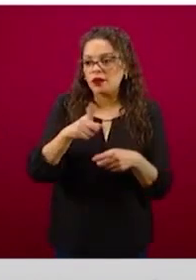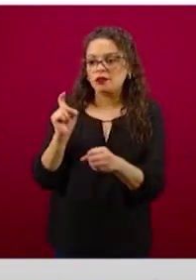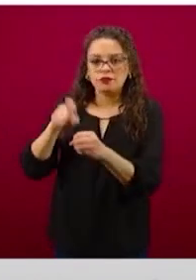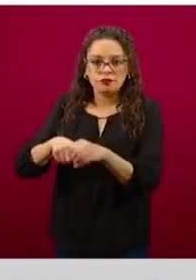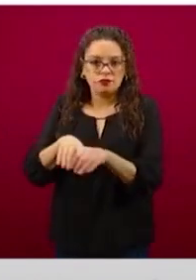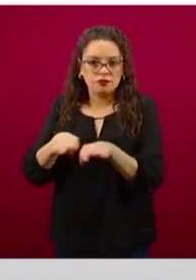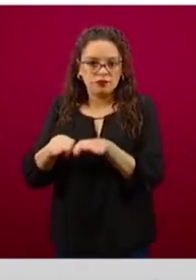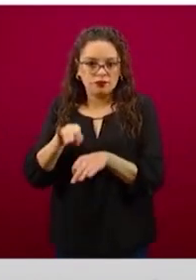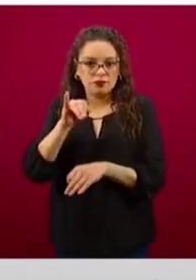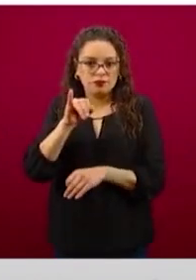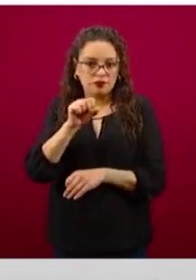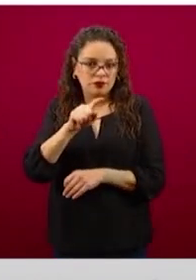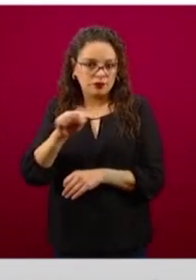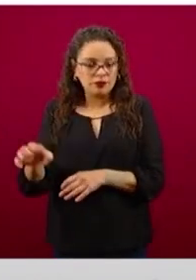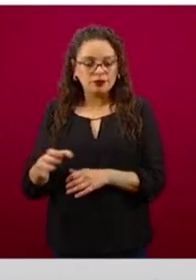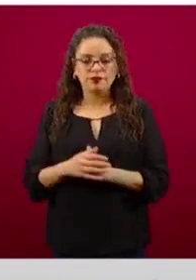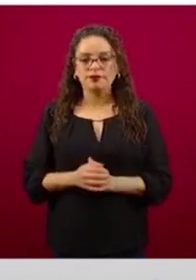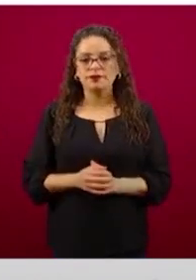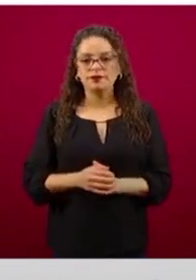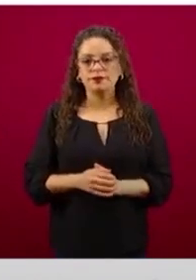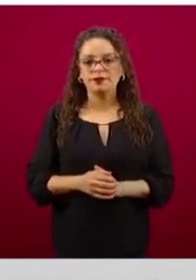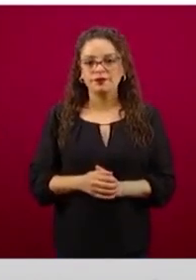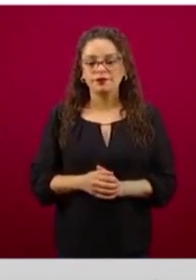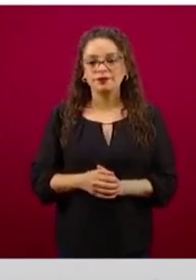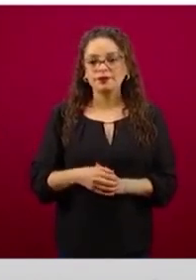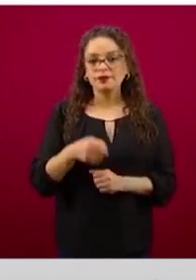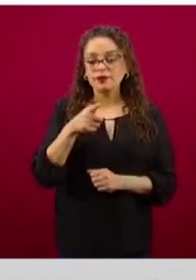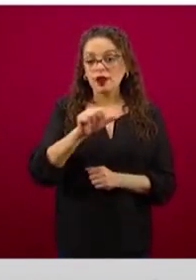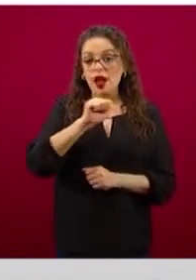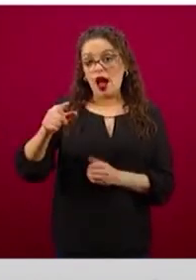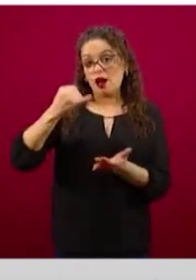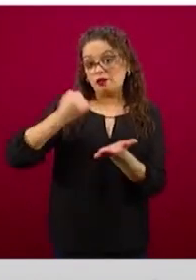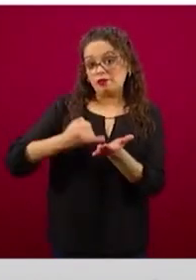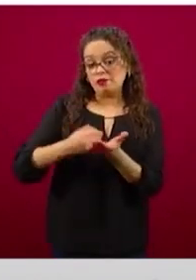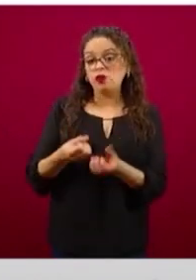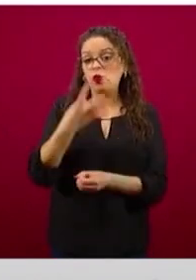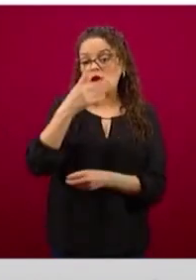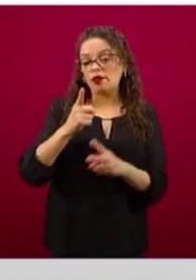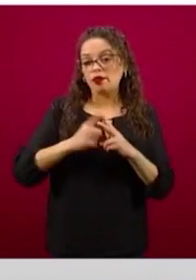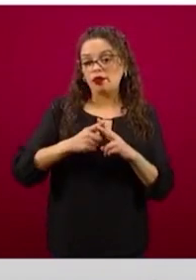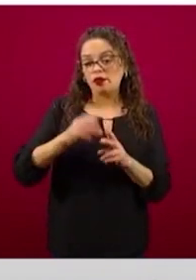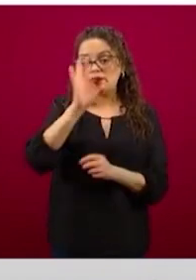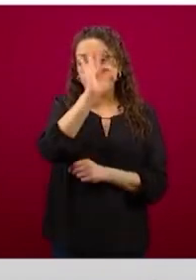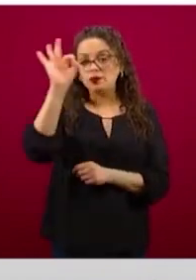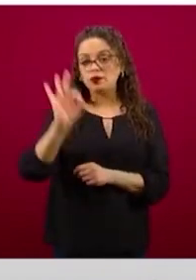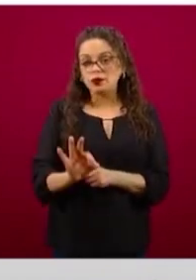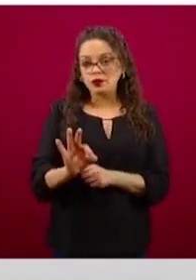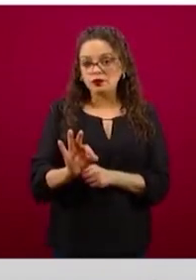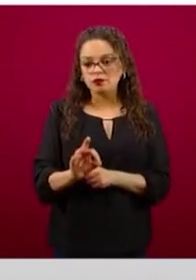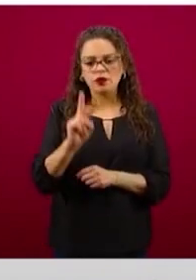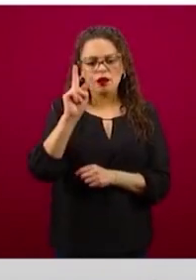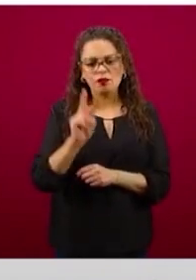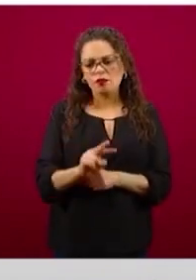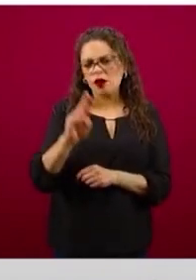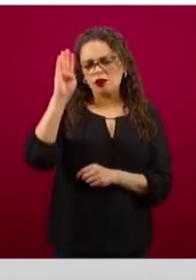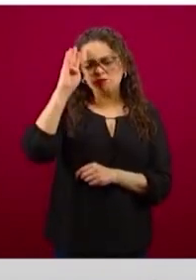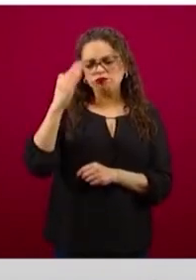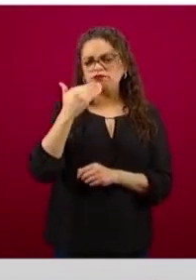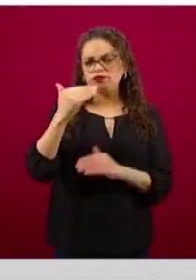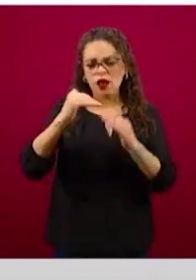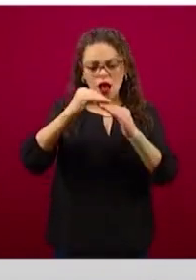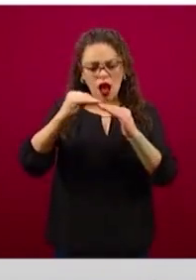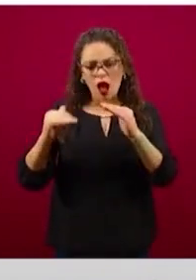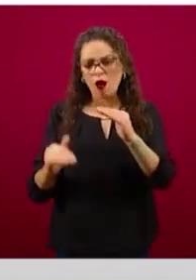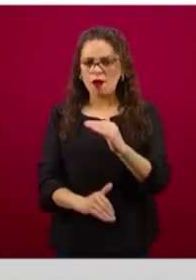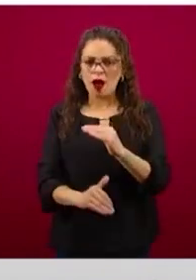me quiero referir una vez más al tema de las tasas de interés, porque son tasas de interés que están muy, pero muy por abajo del mercado.